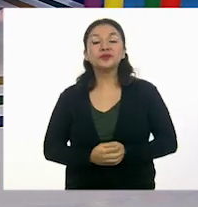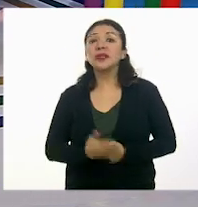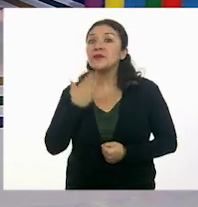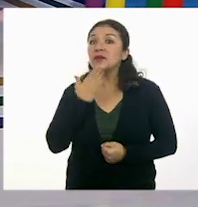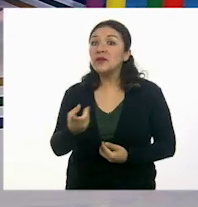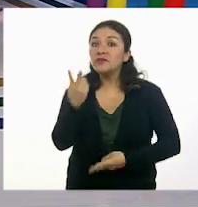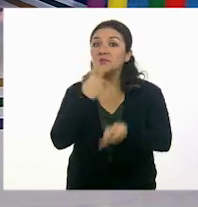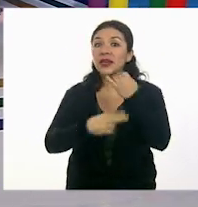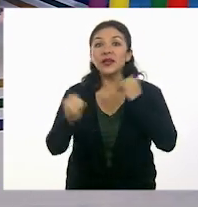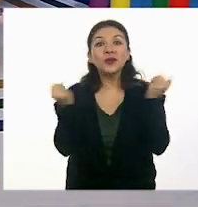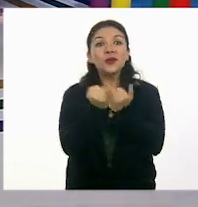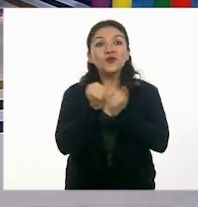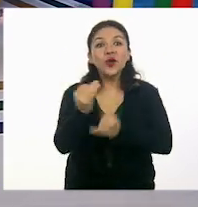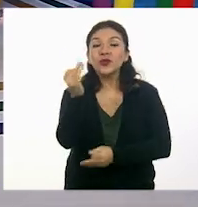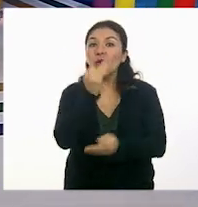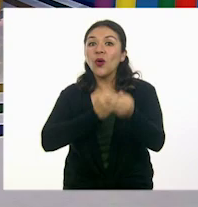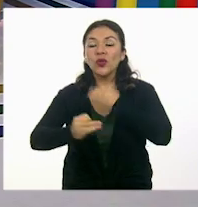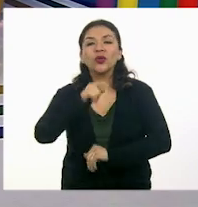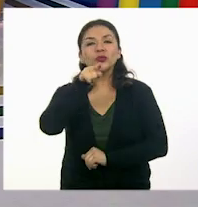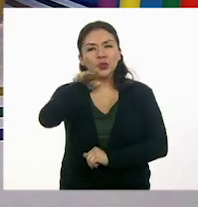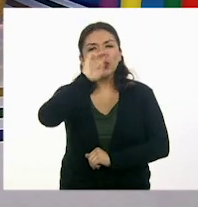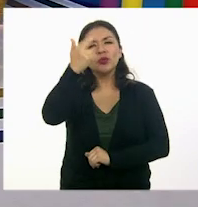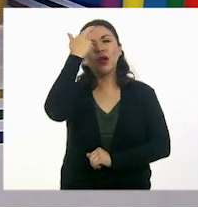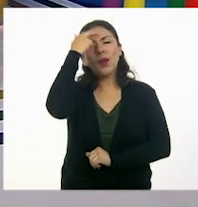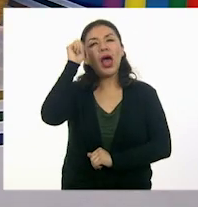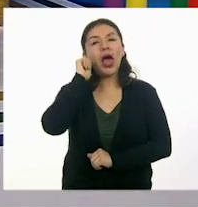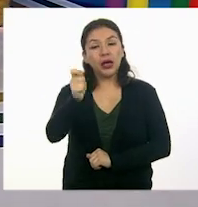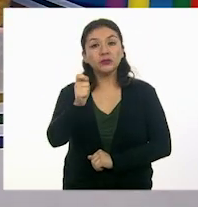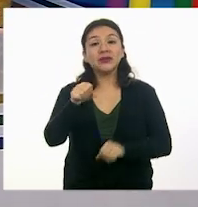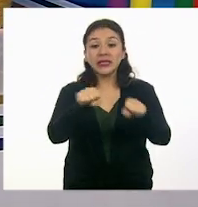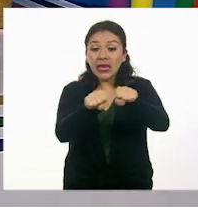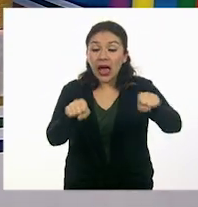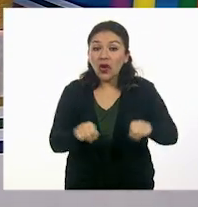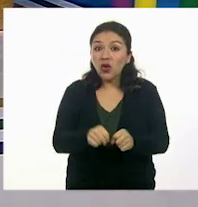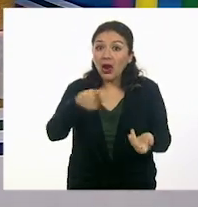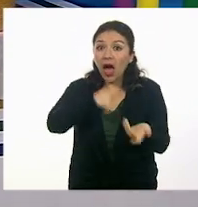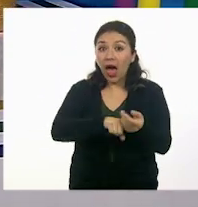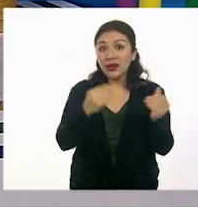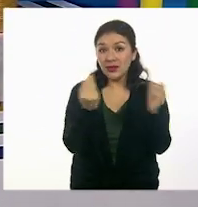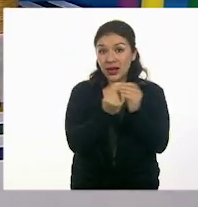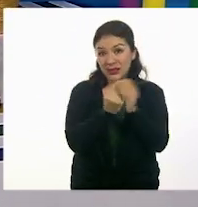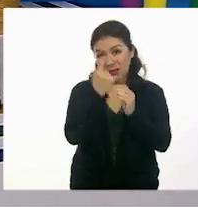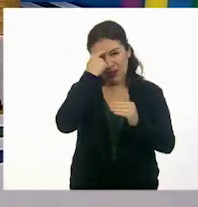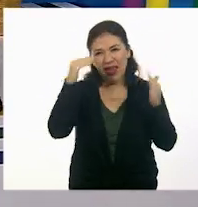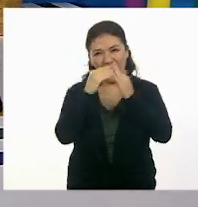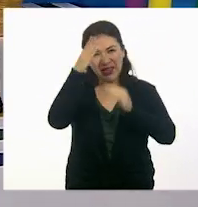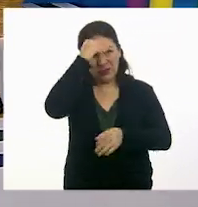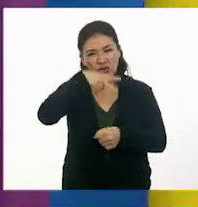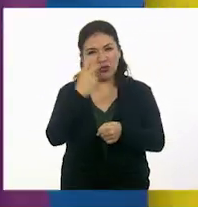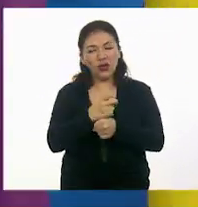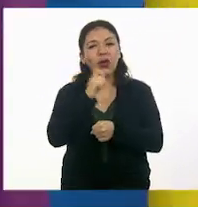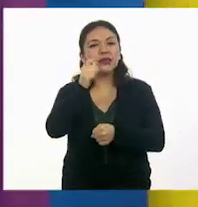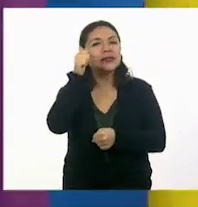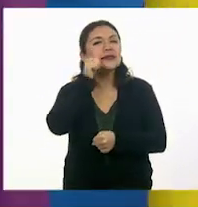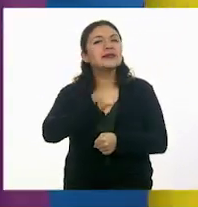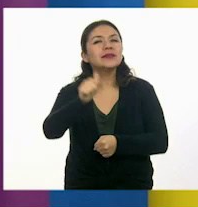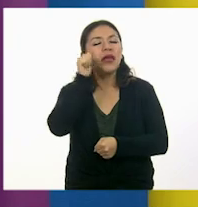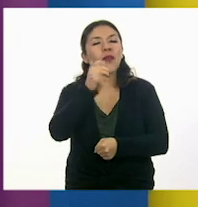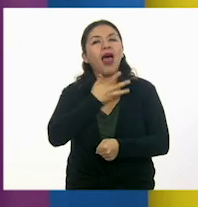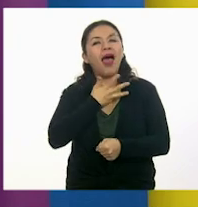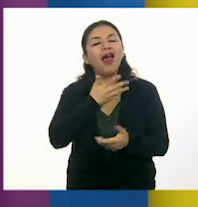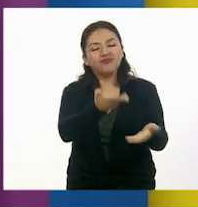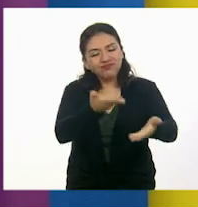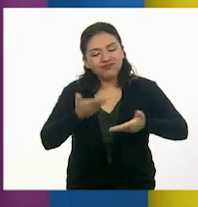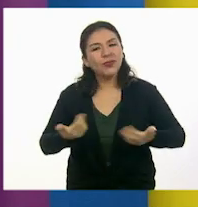bienvenidos sean todos. Recuerden que su salón de clases en Aprenden Casa 2 lo recibe siempre con